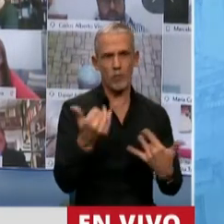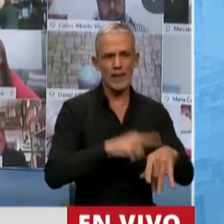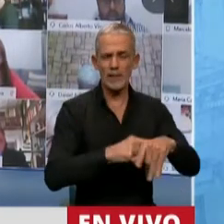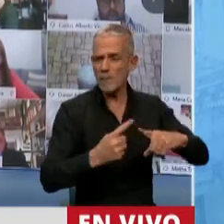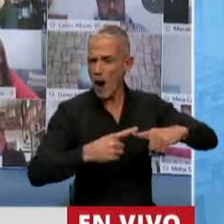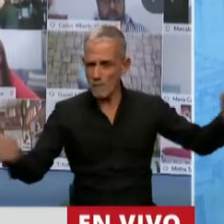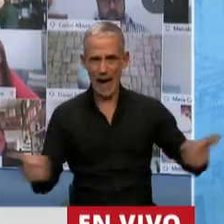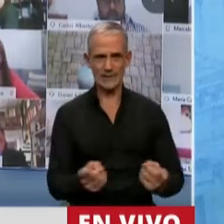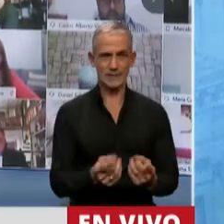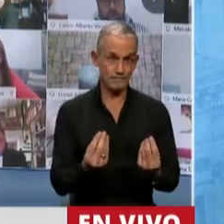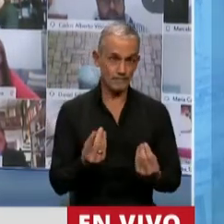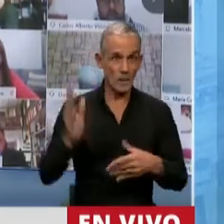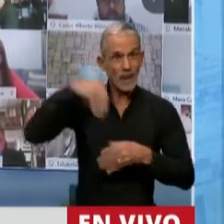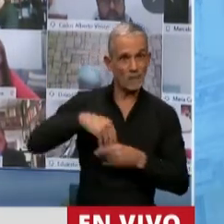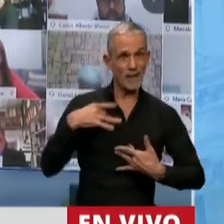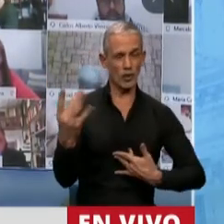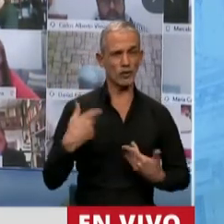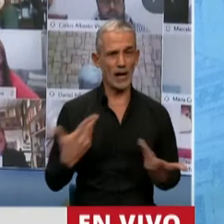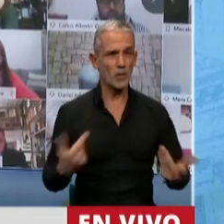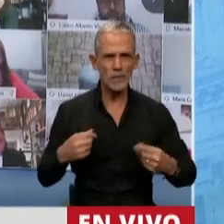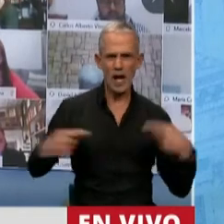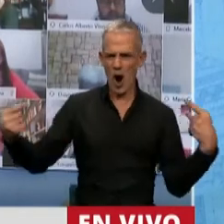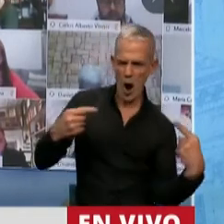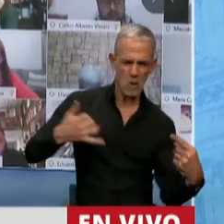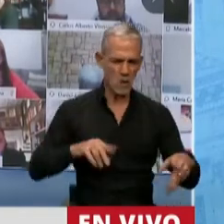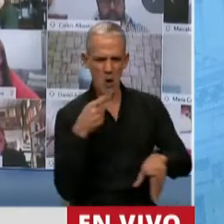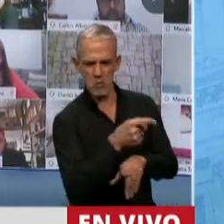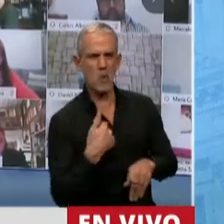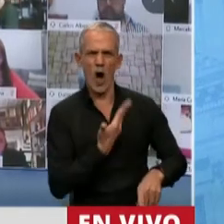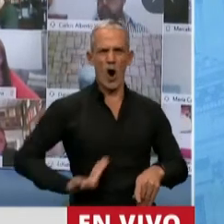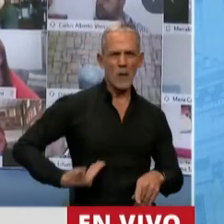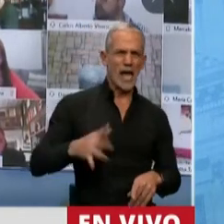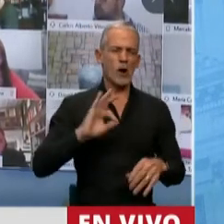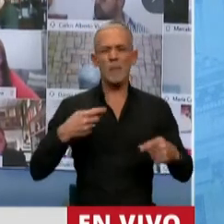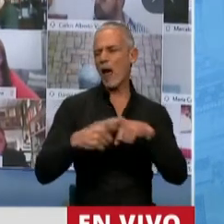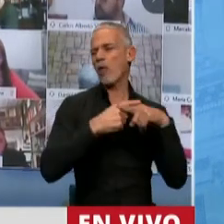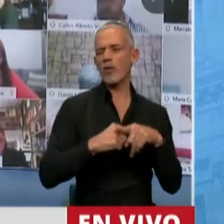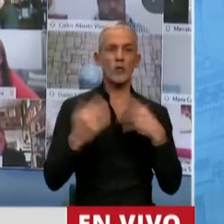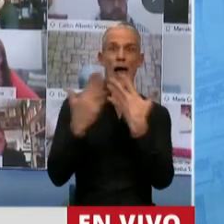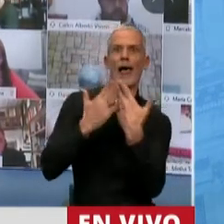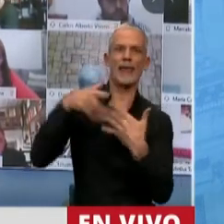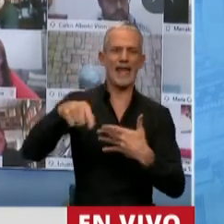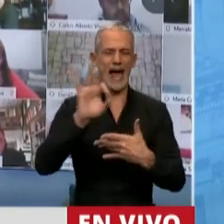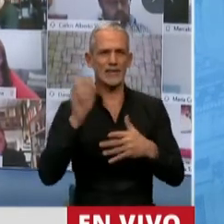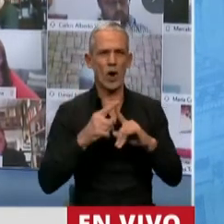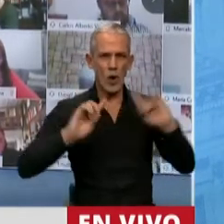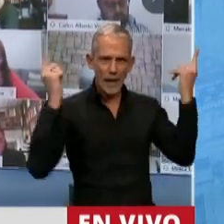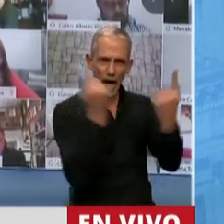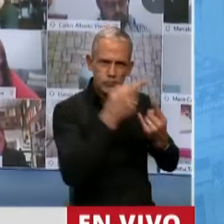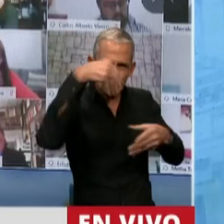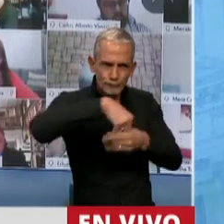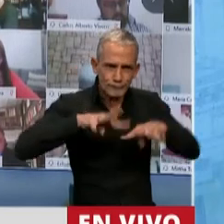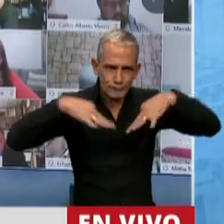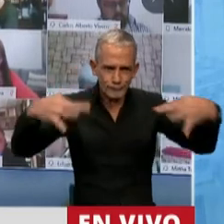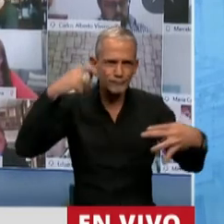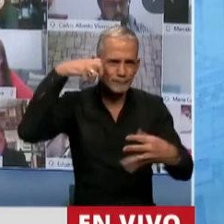posible. Para eso me votaron. No para hacer oposición, ni para hacer gobierno, ni para discutir cara a cara, ni para encerrarme en un recinto